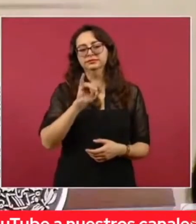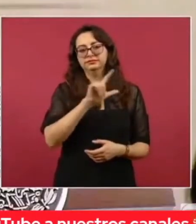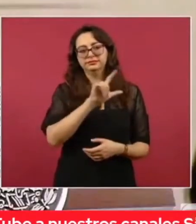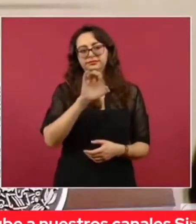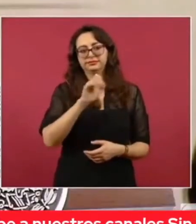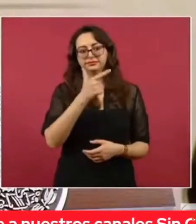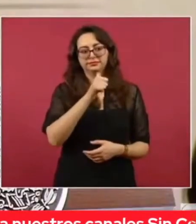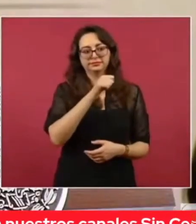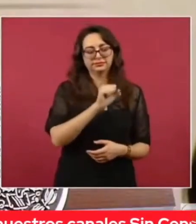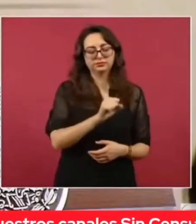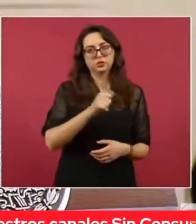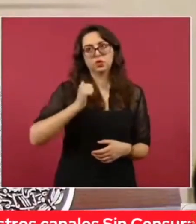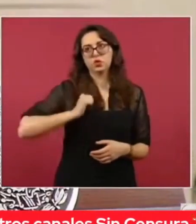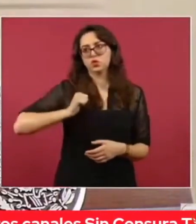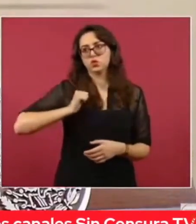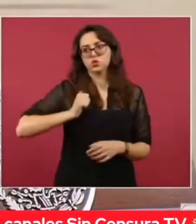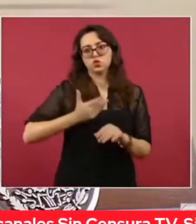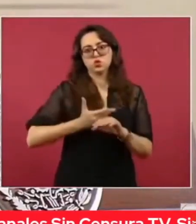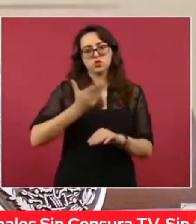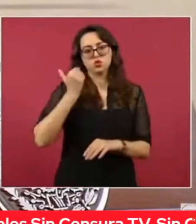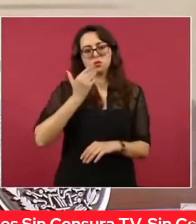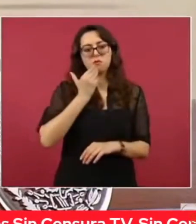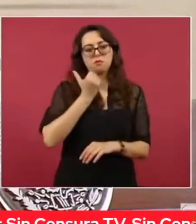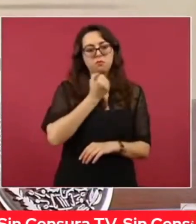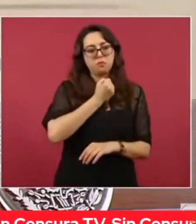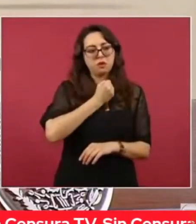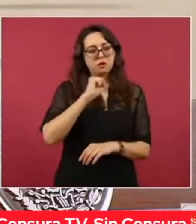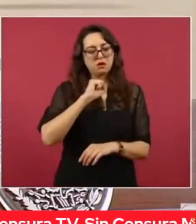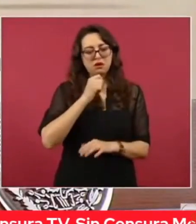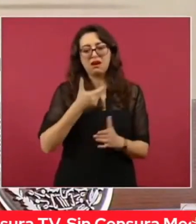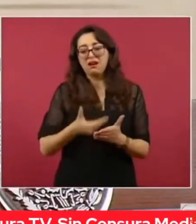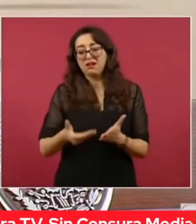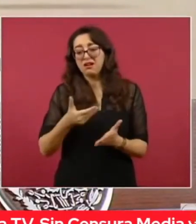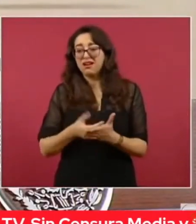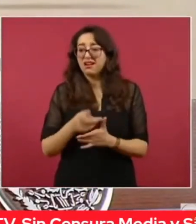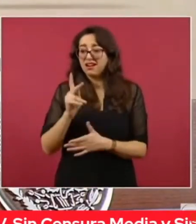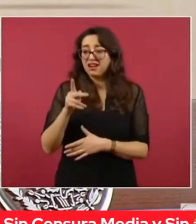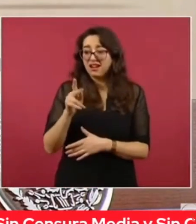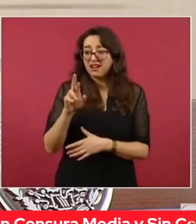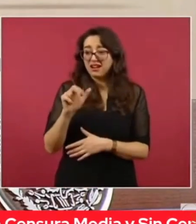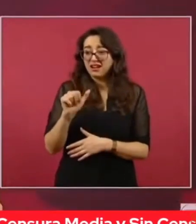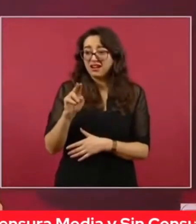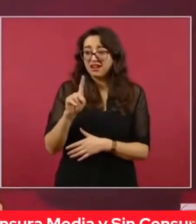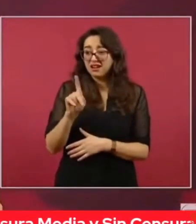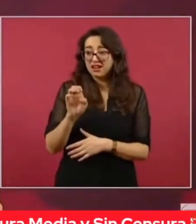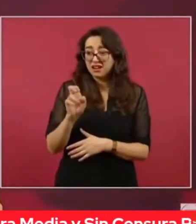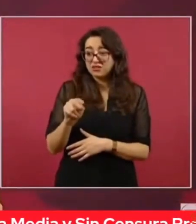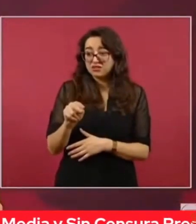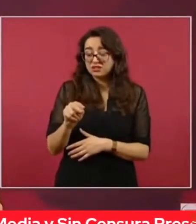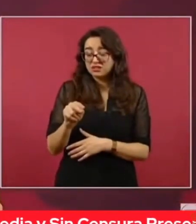puede comparar a